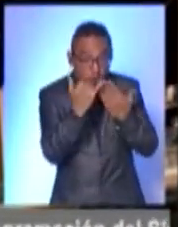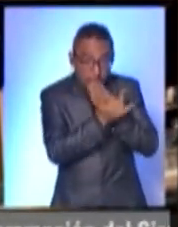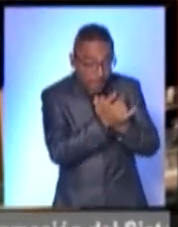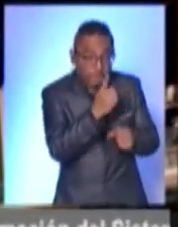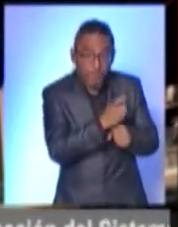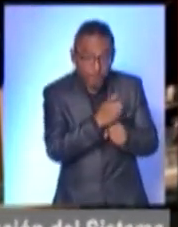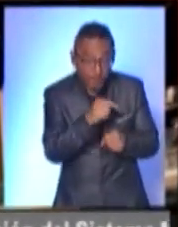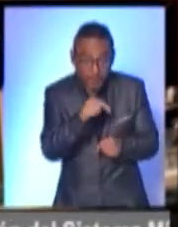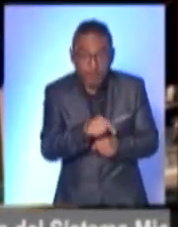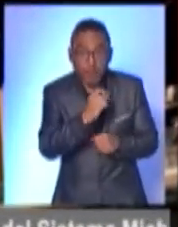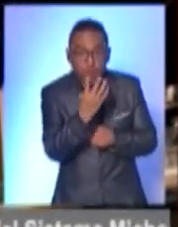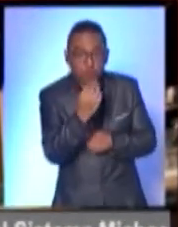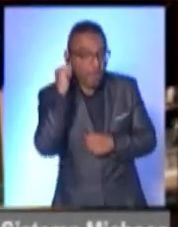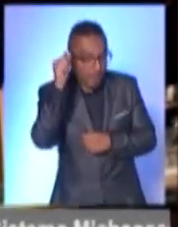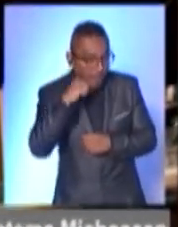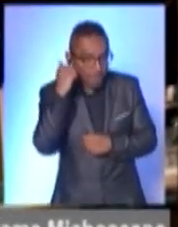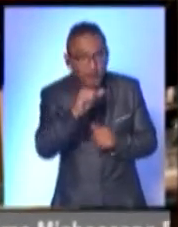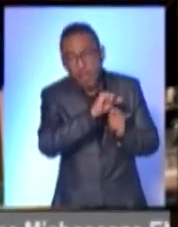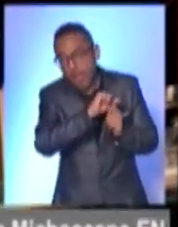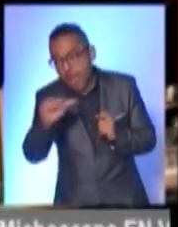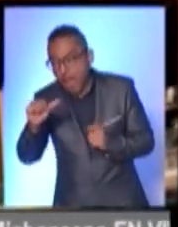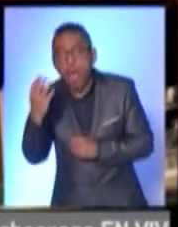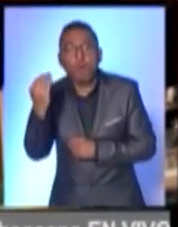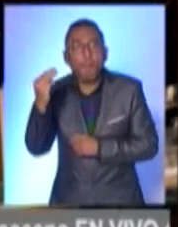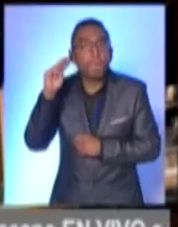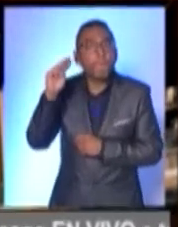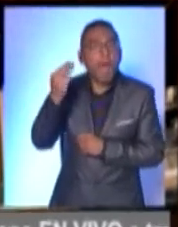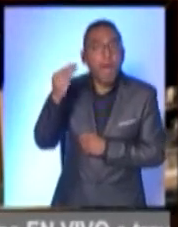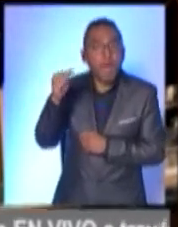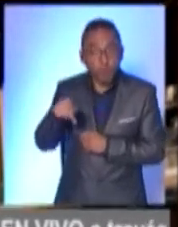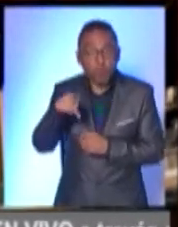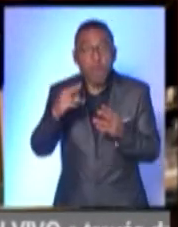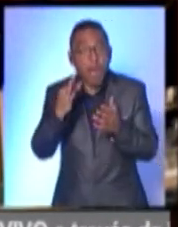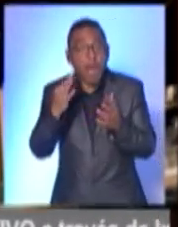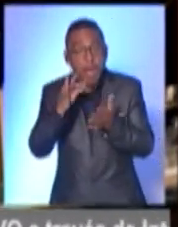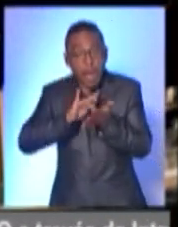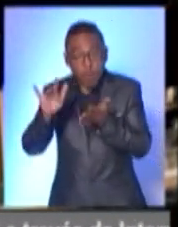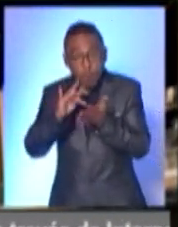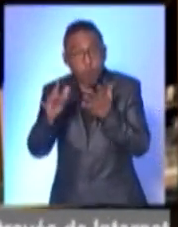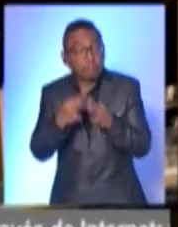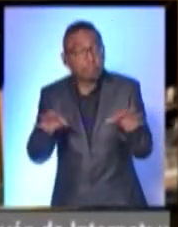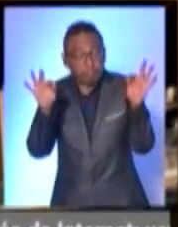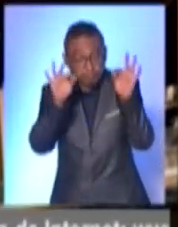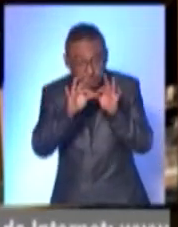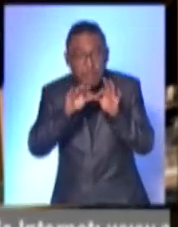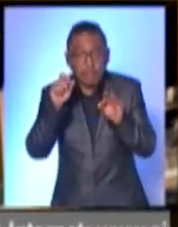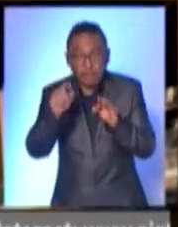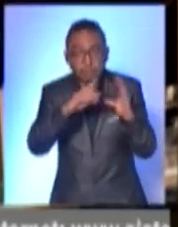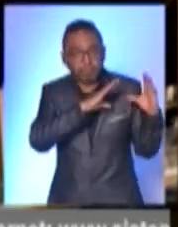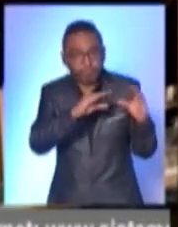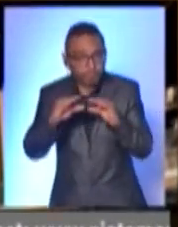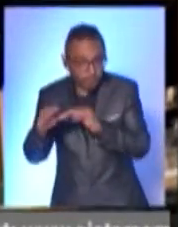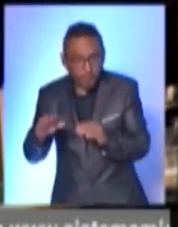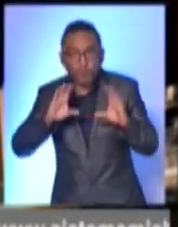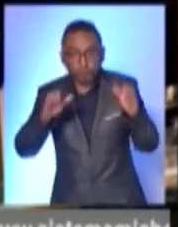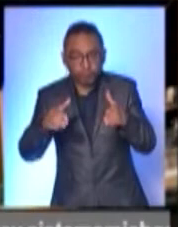que se llevará a cabo del 9 de abril al 9 de mayo, cuenta con el valioso apoyo del Centro de Capacitación Cinematográfica, de la Comunidad de